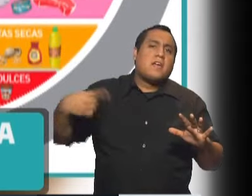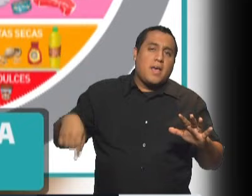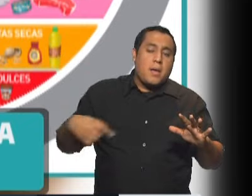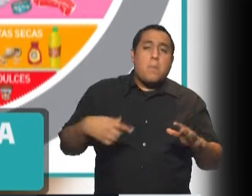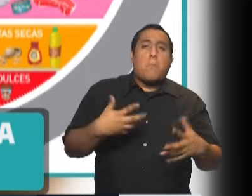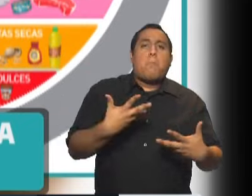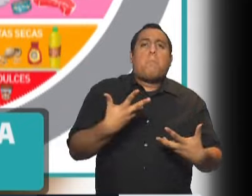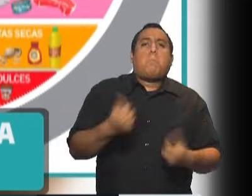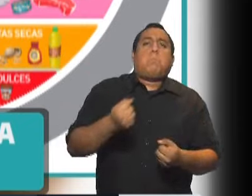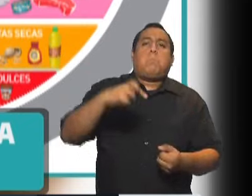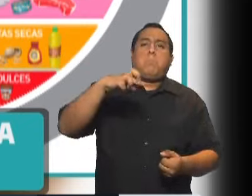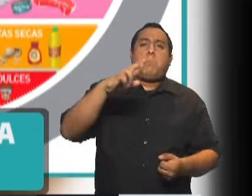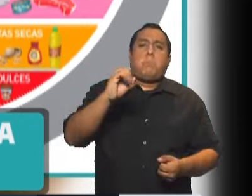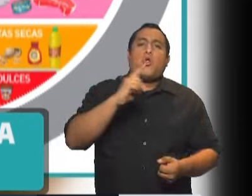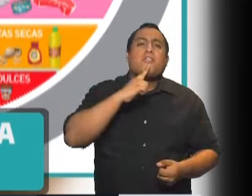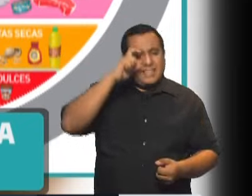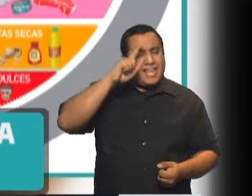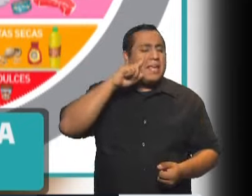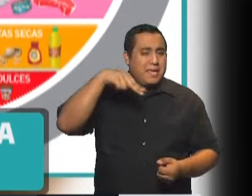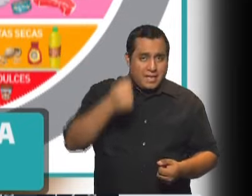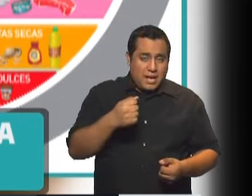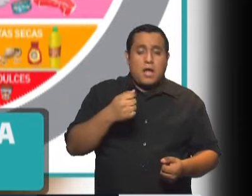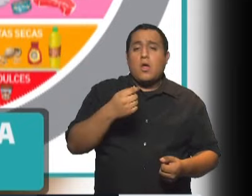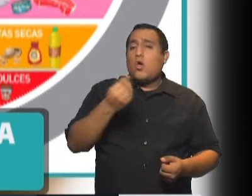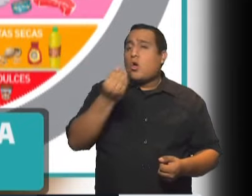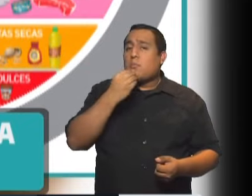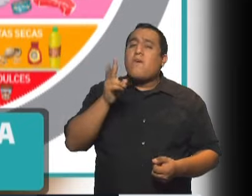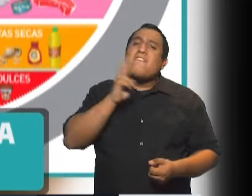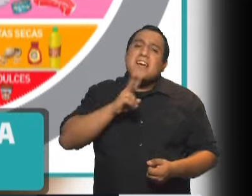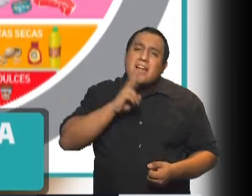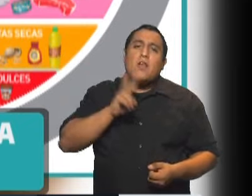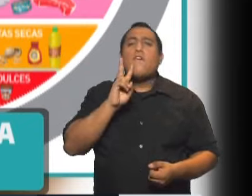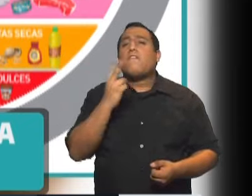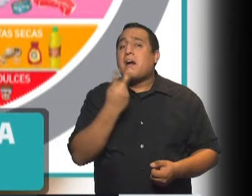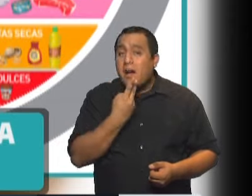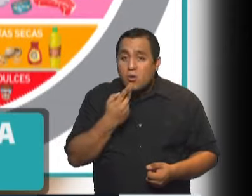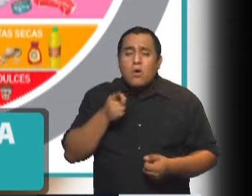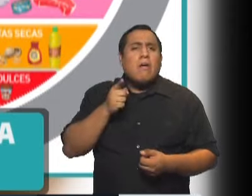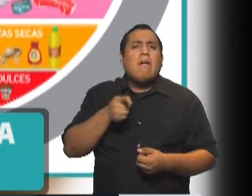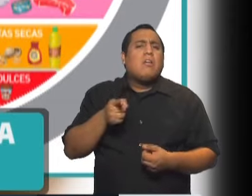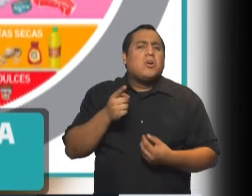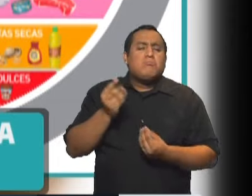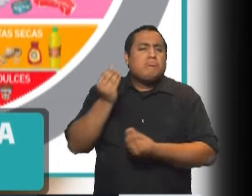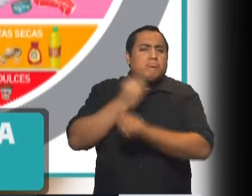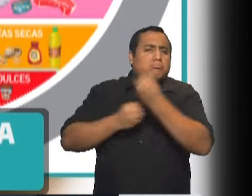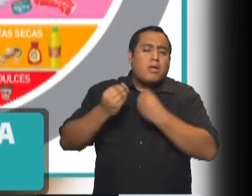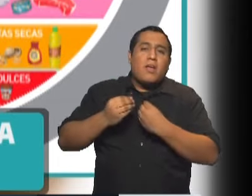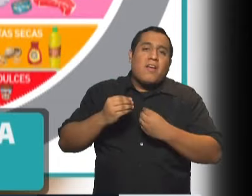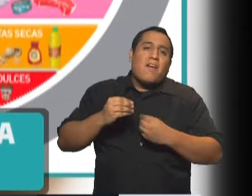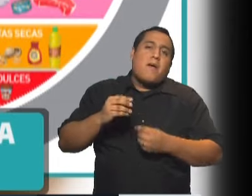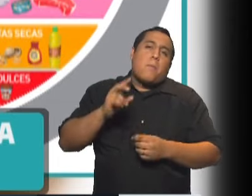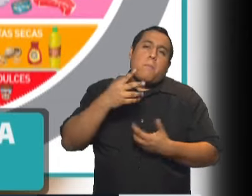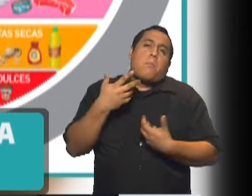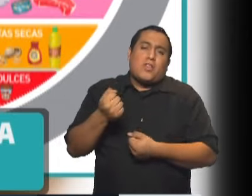proteínas que en el caso de la alimentación vegetariana y vegana predomina lo que es son las proteínas de origen